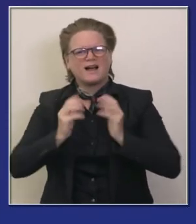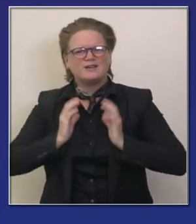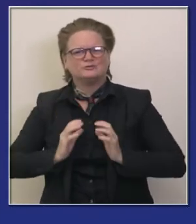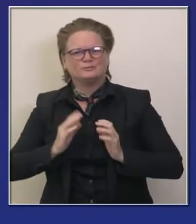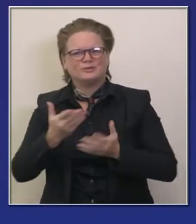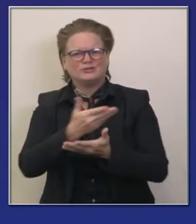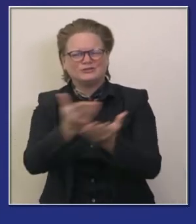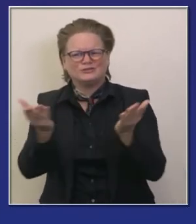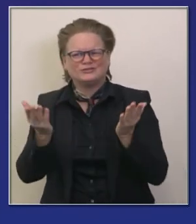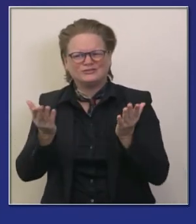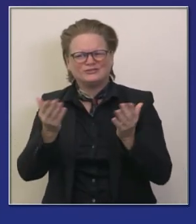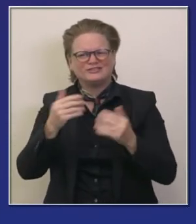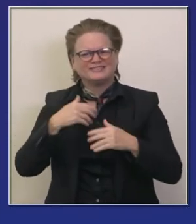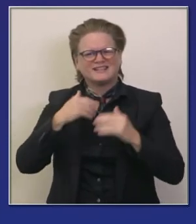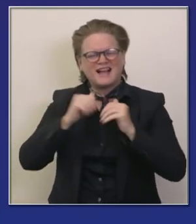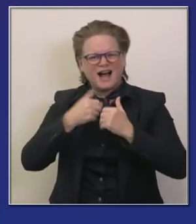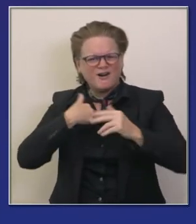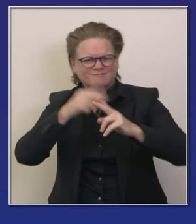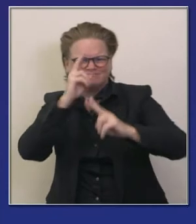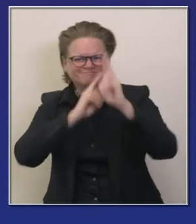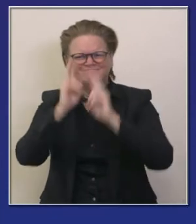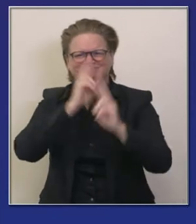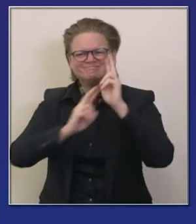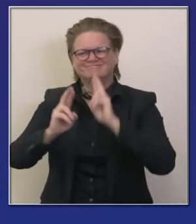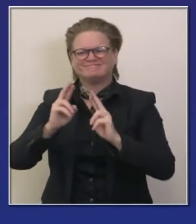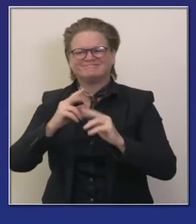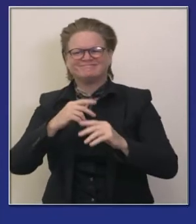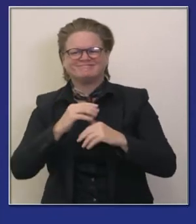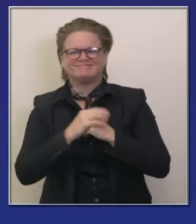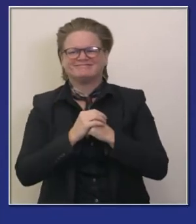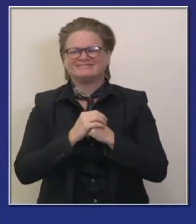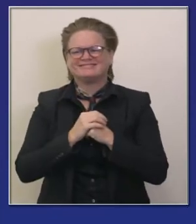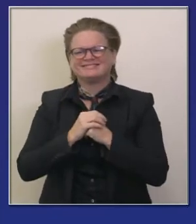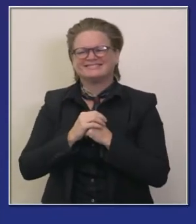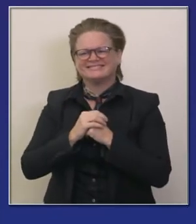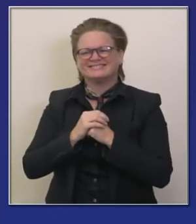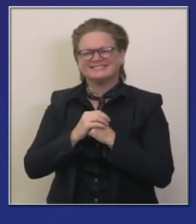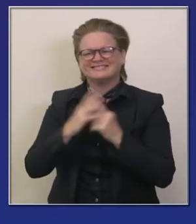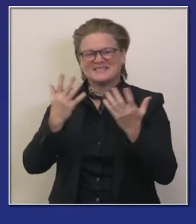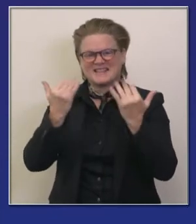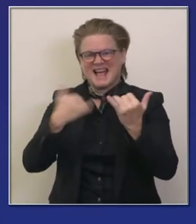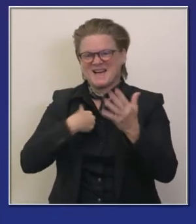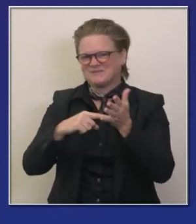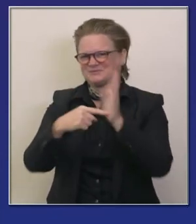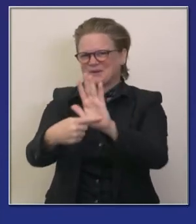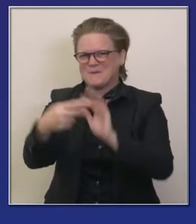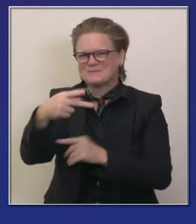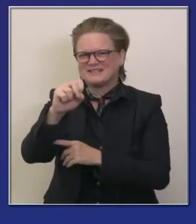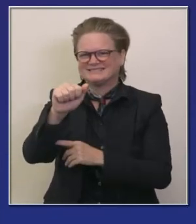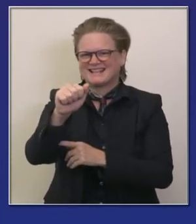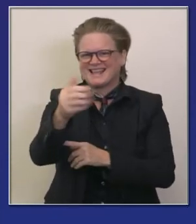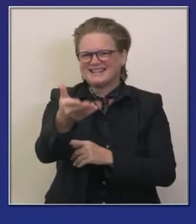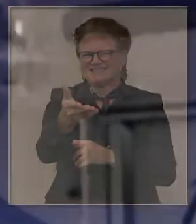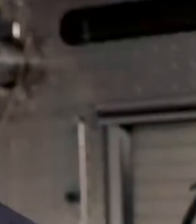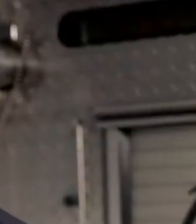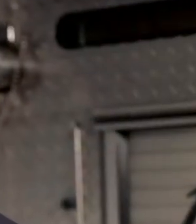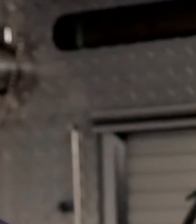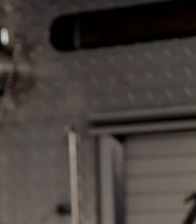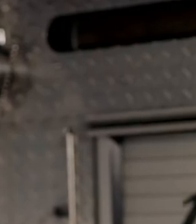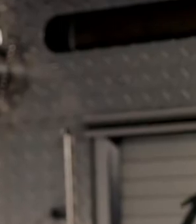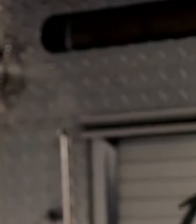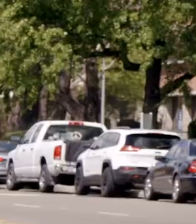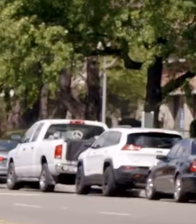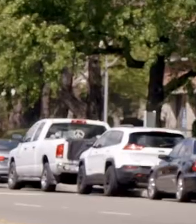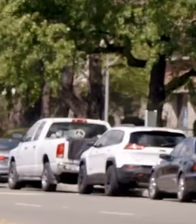culturalmente competente y espero que disfruten un breve ejemplo del anuncio para la fundación para bomberos